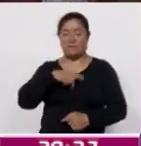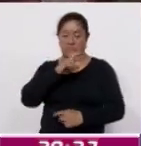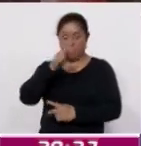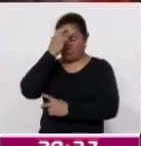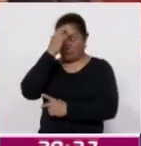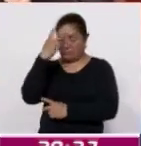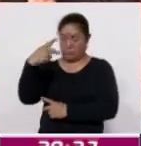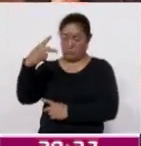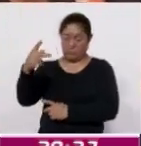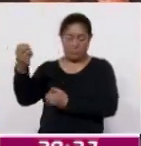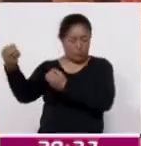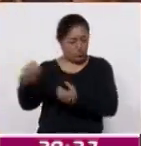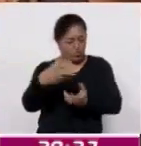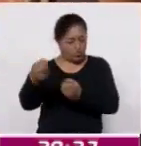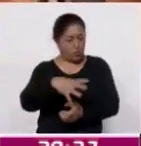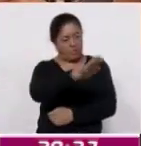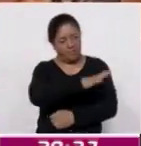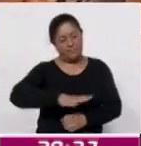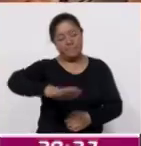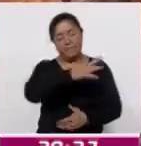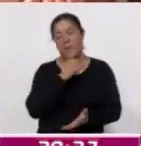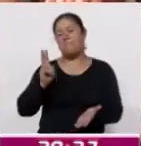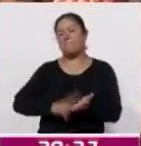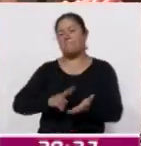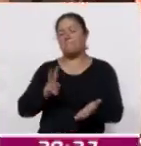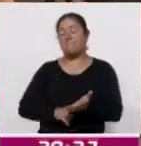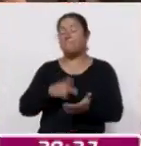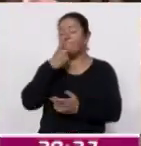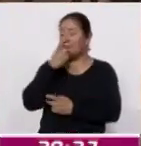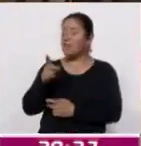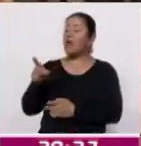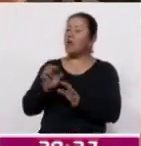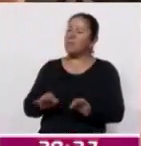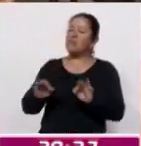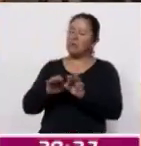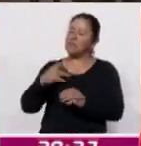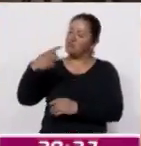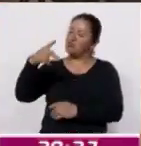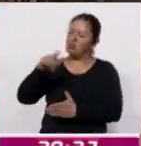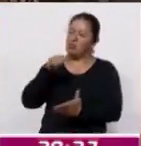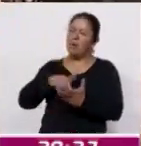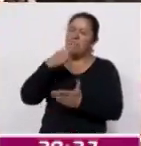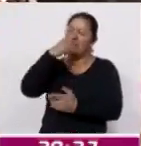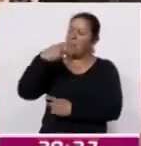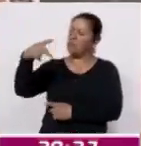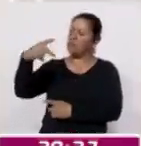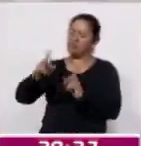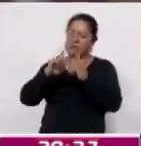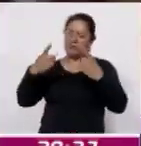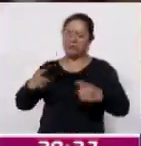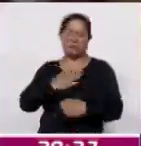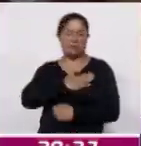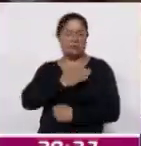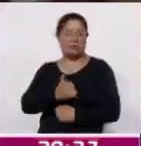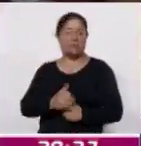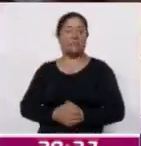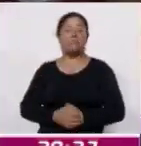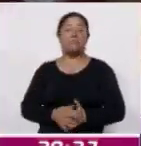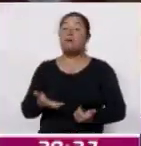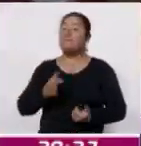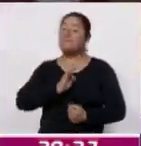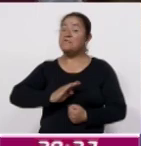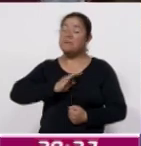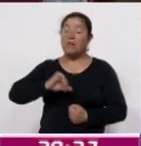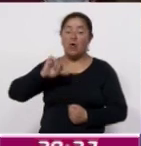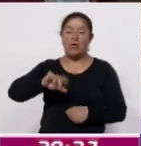adultos mayores a la sociedad y destacó la importancia de ofrecerles espacios adecuados para su desarrollo y bienestar. Felicitarlos en